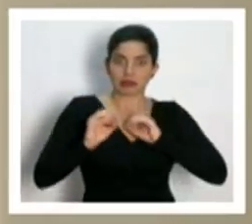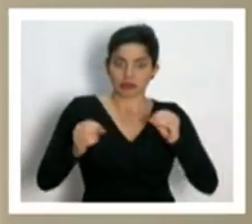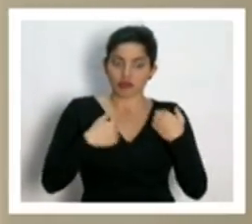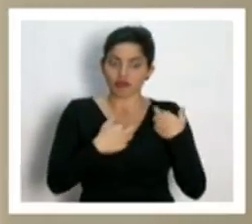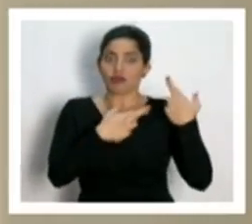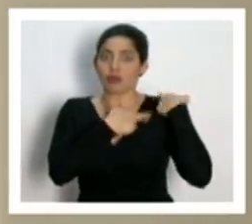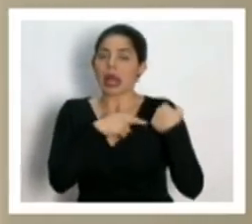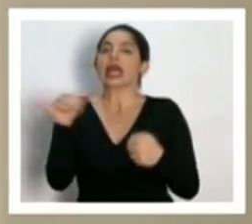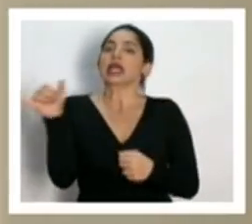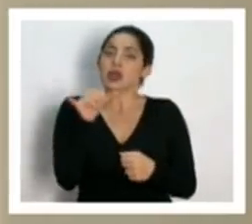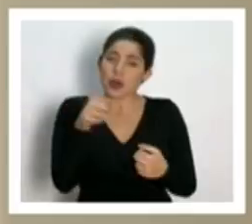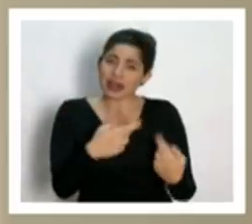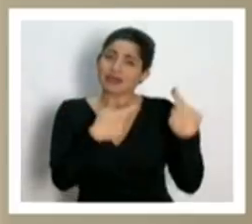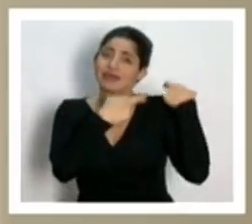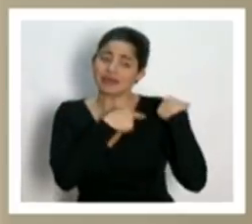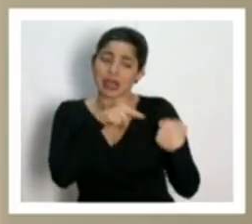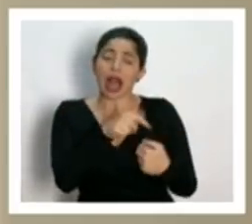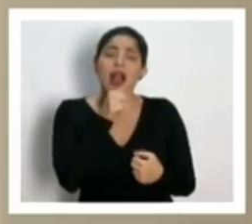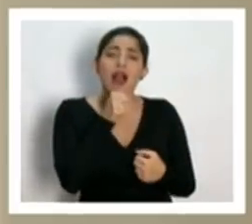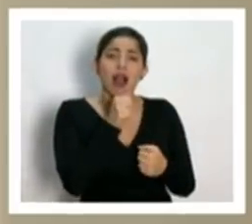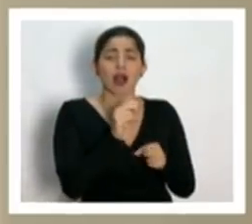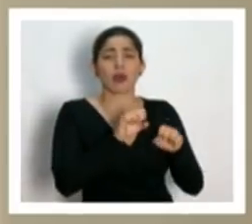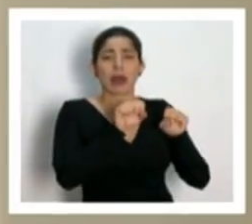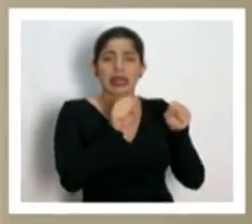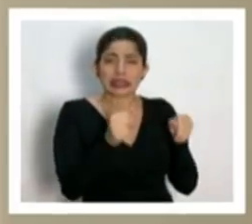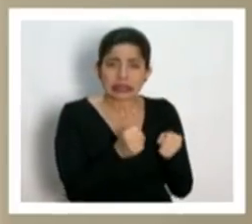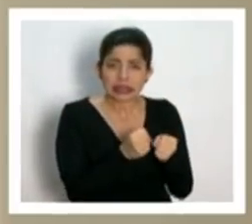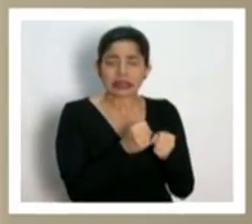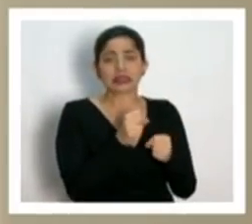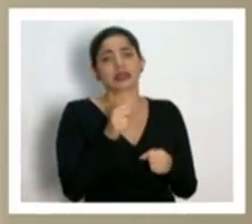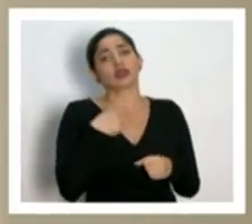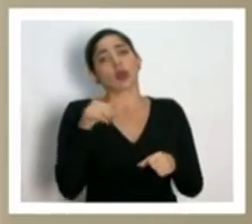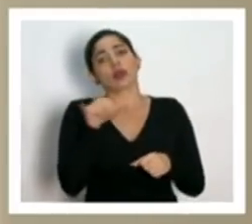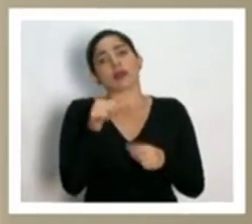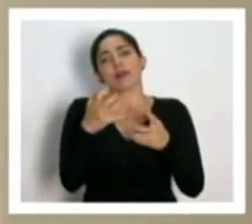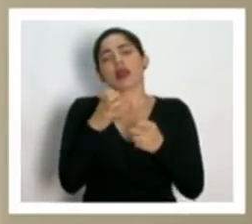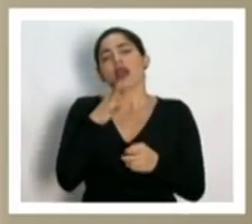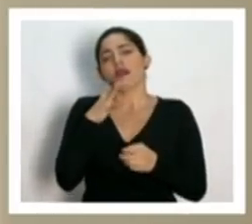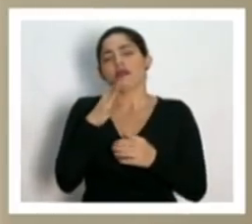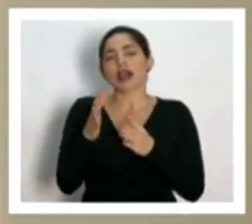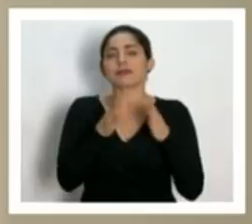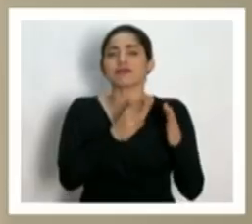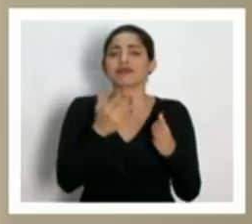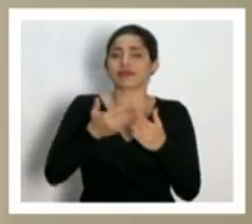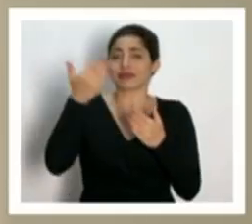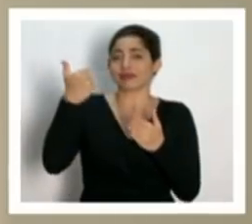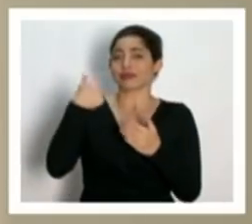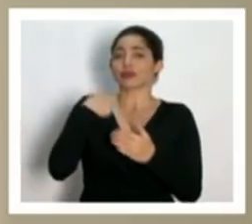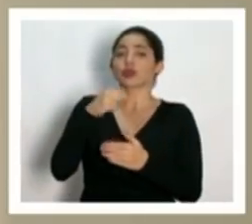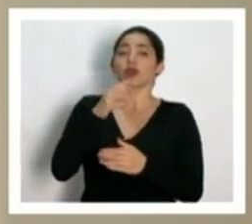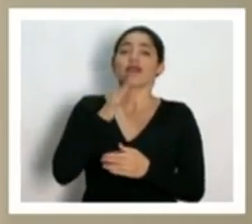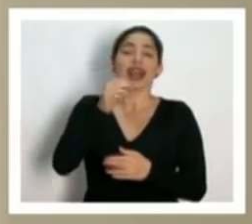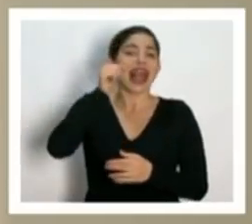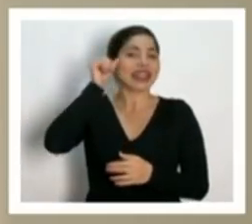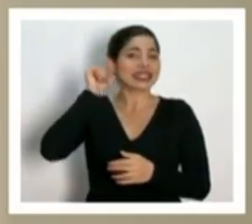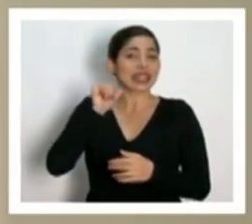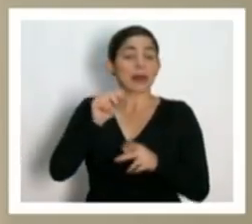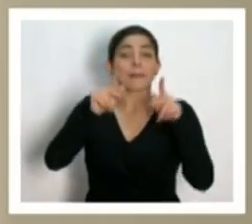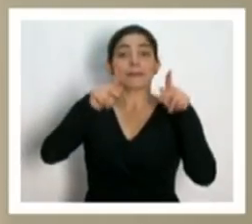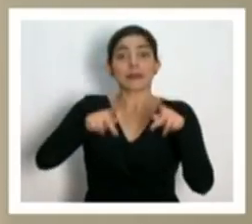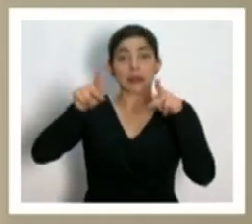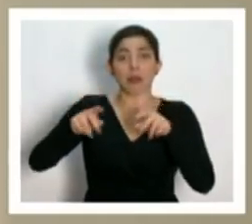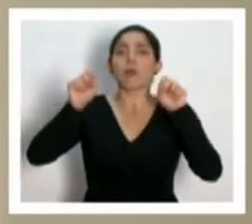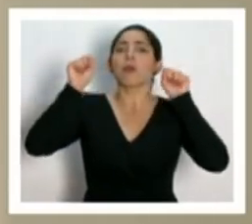desperdiciar este valioso recurso. Yo también quería referirme al asunto que comenté ayer, de que las personas